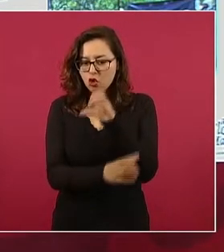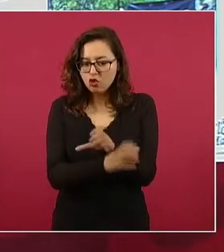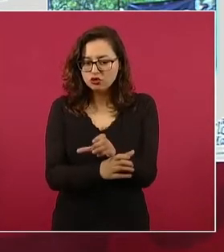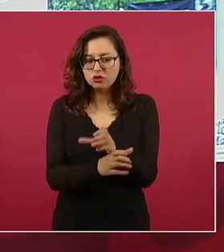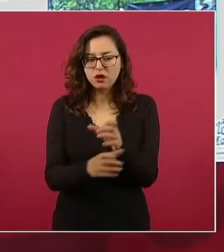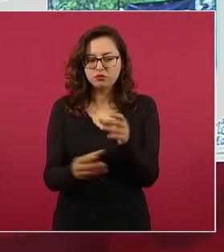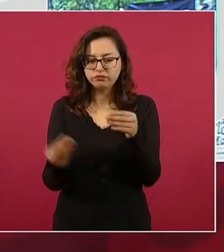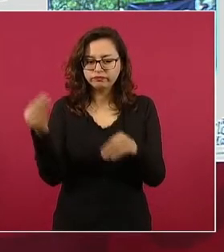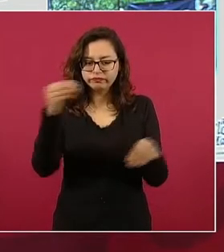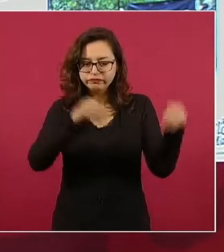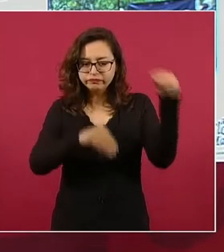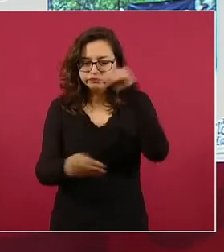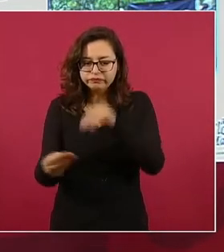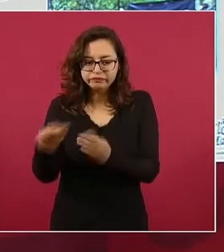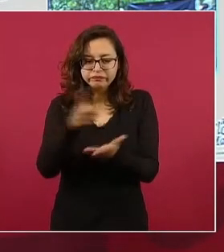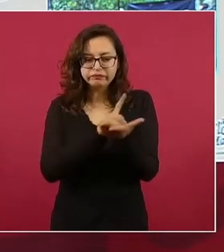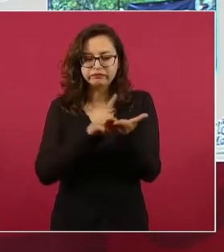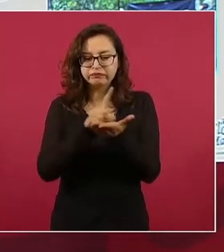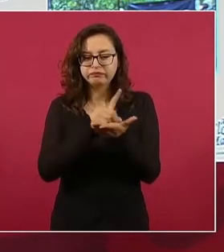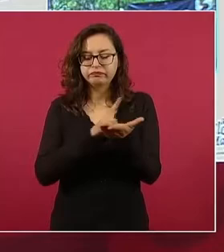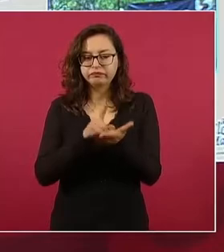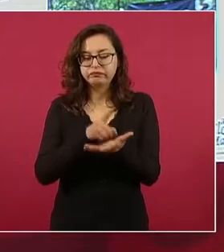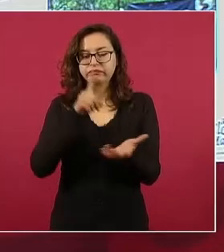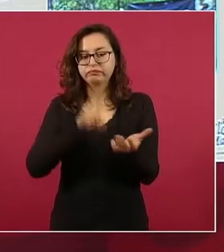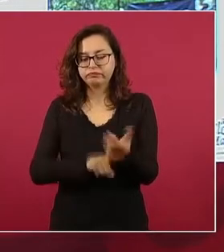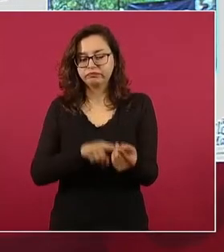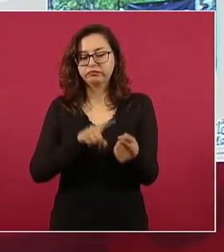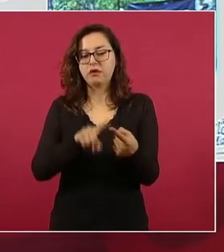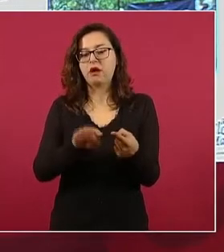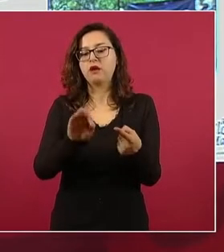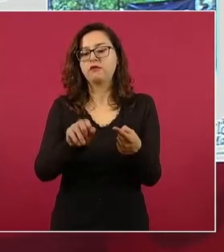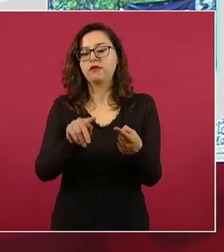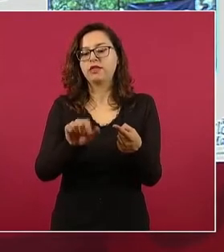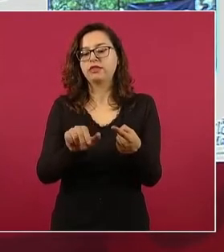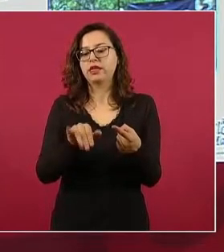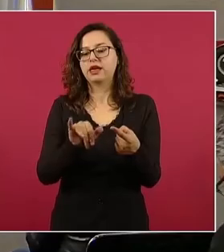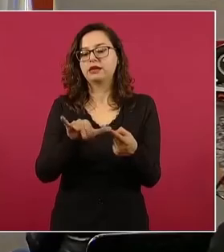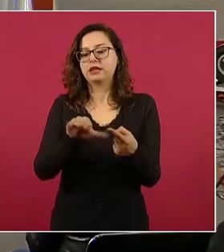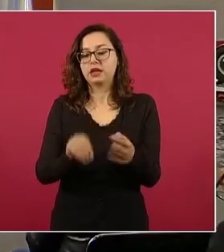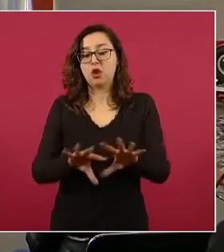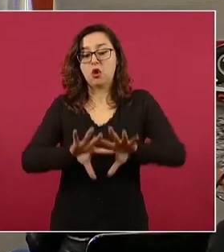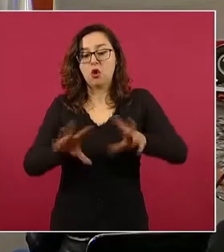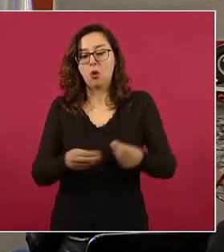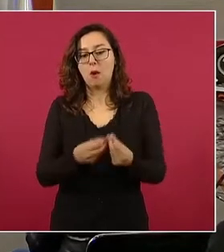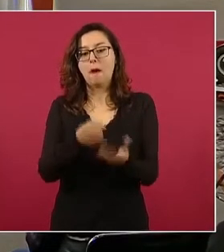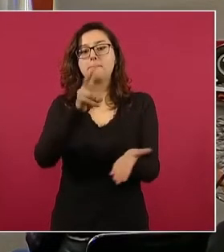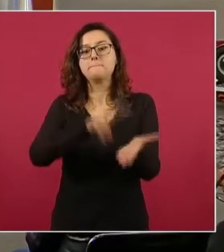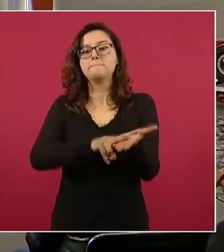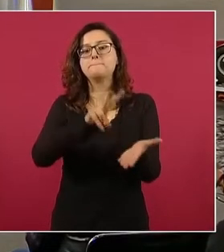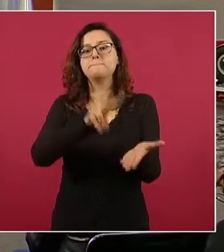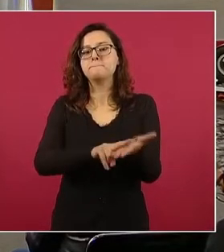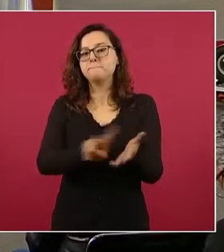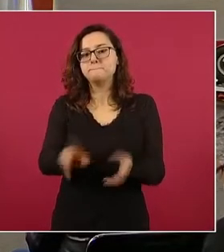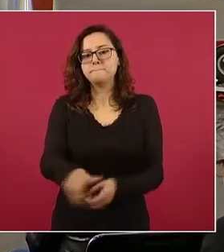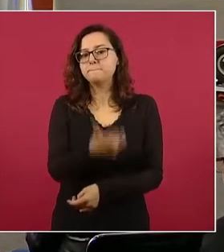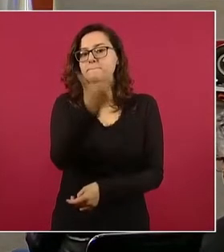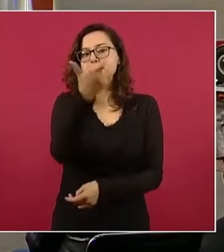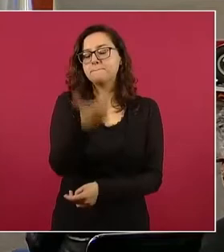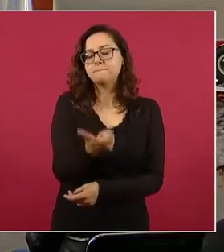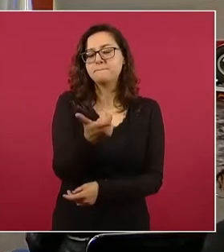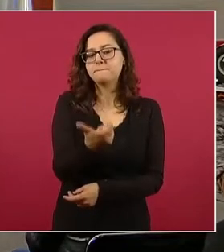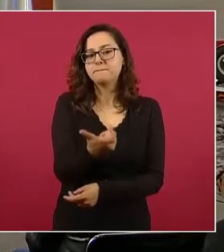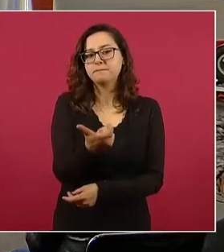drogas sintéticas, entre ellos fentanilo, implican una afectación económica a la delincuencia organizada